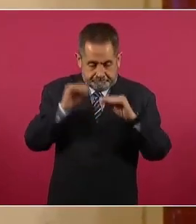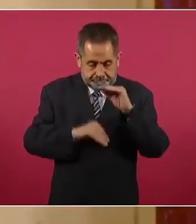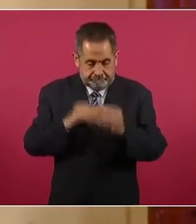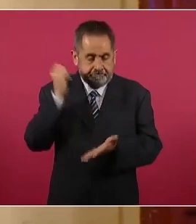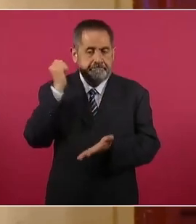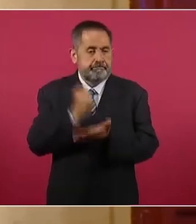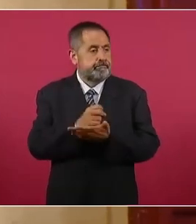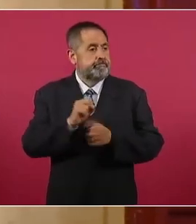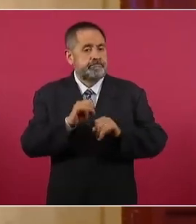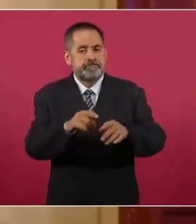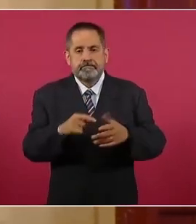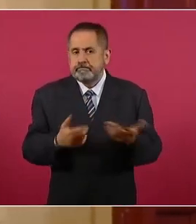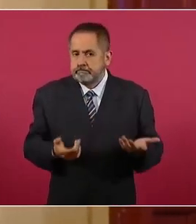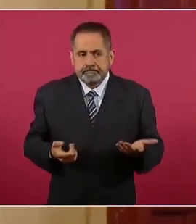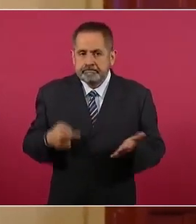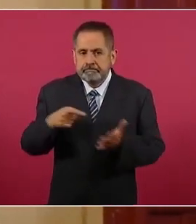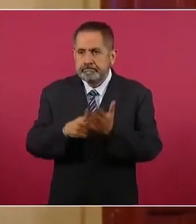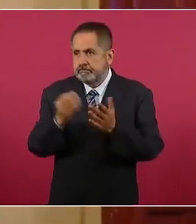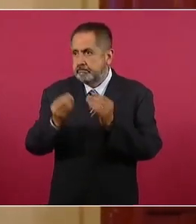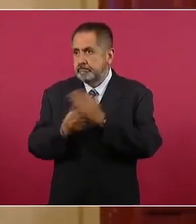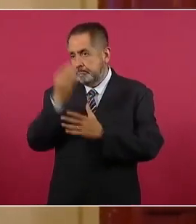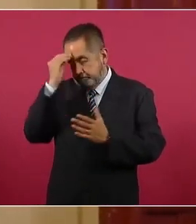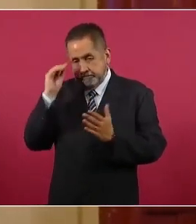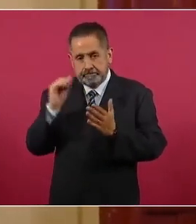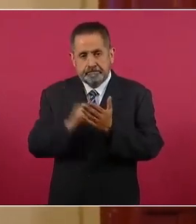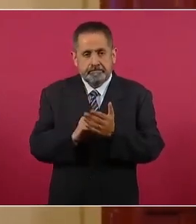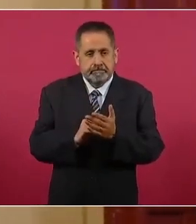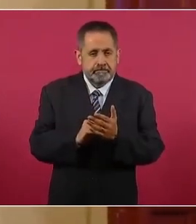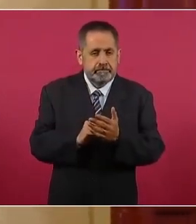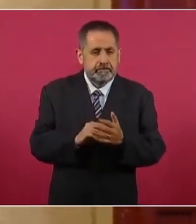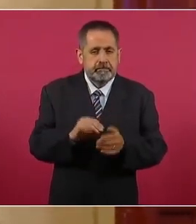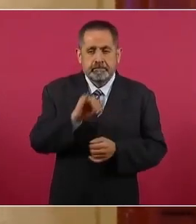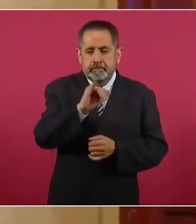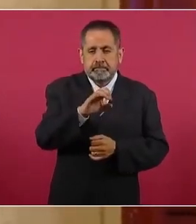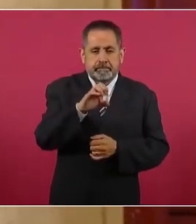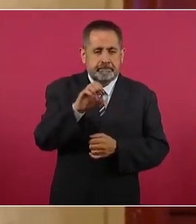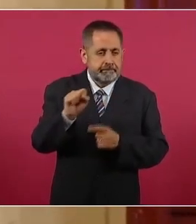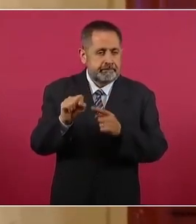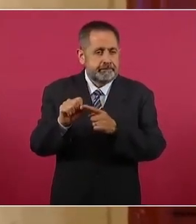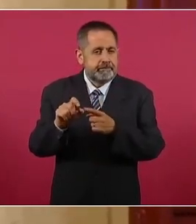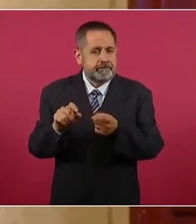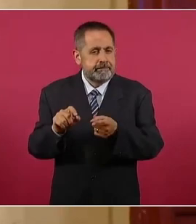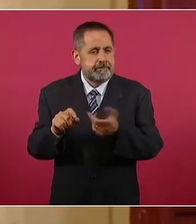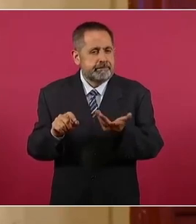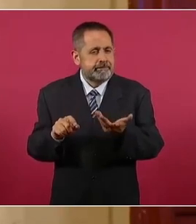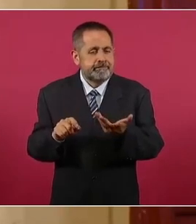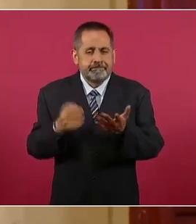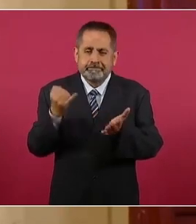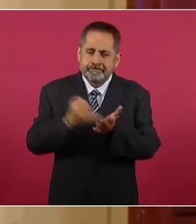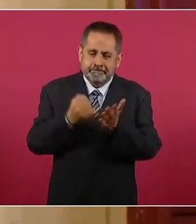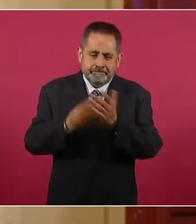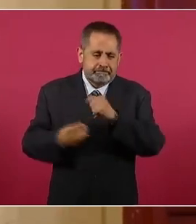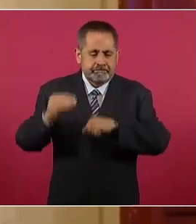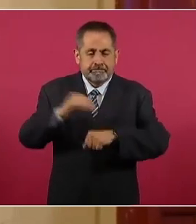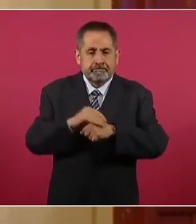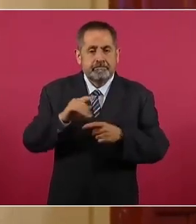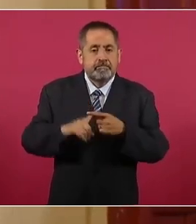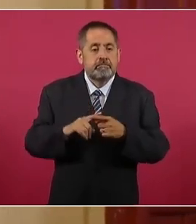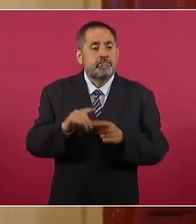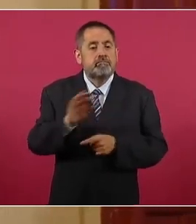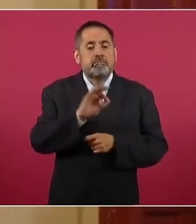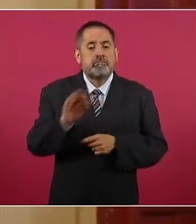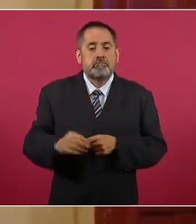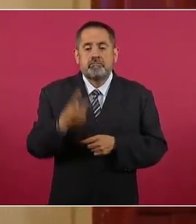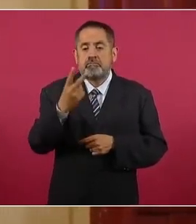creación del impuesto empresarial a tasa única y el impuesto del 2 por